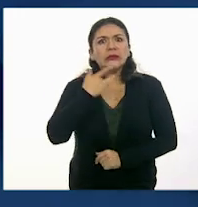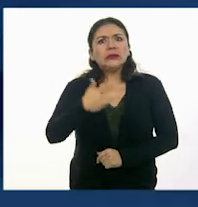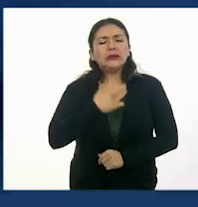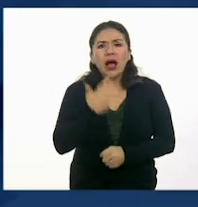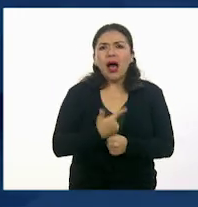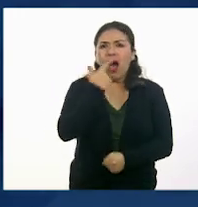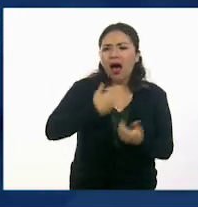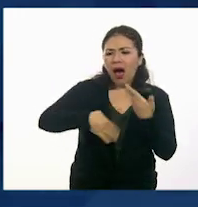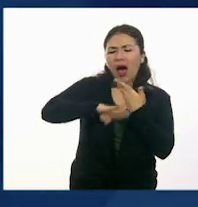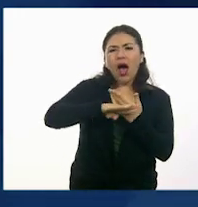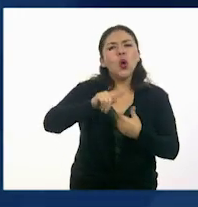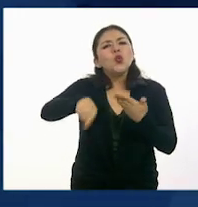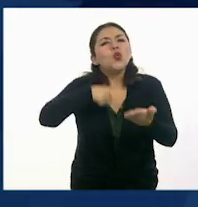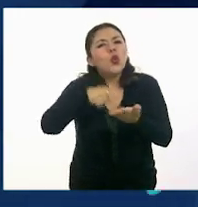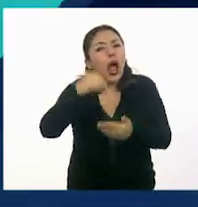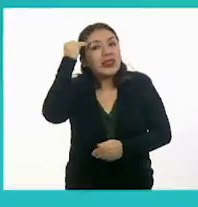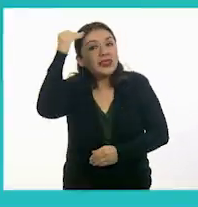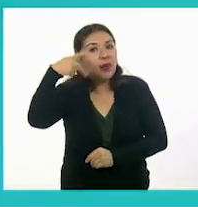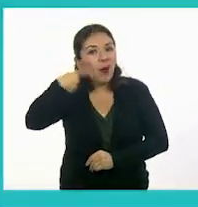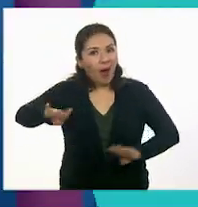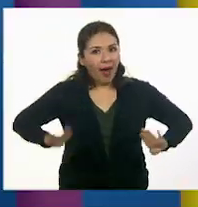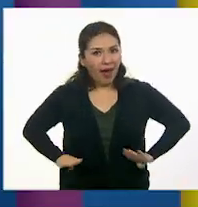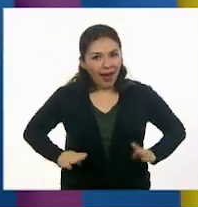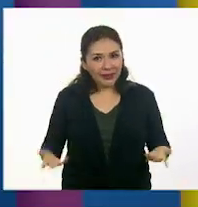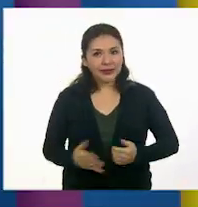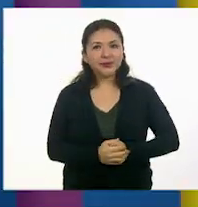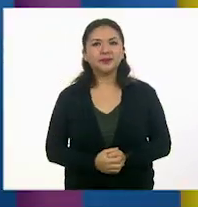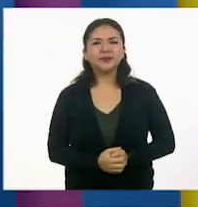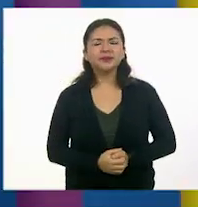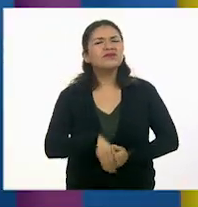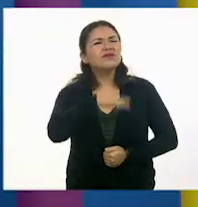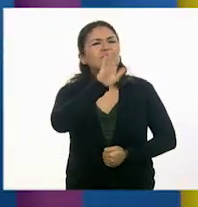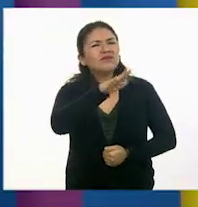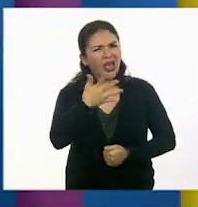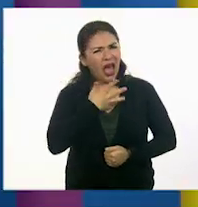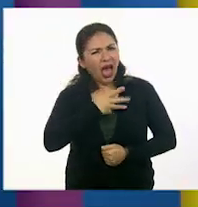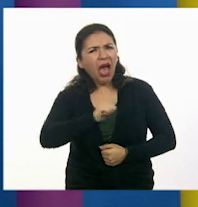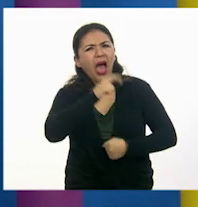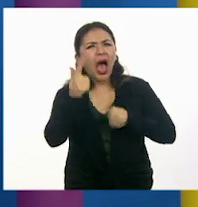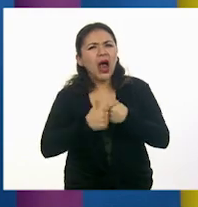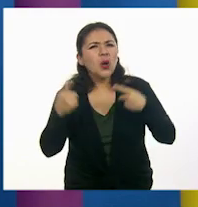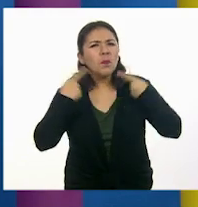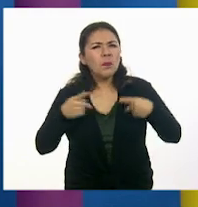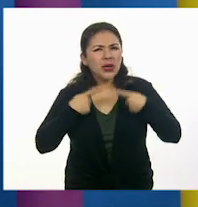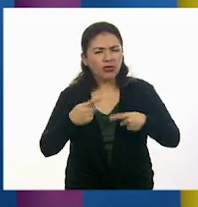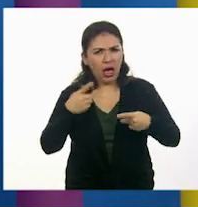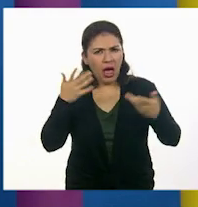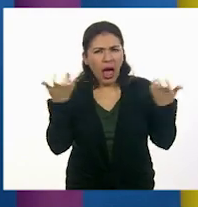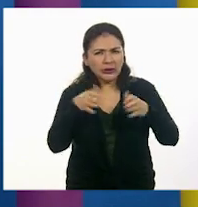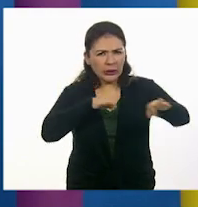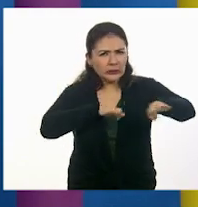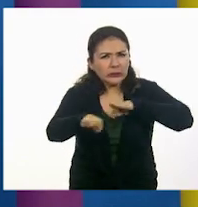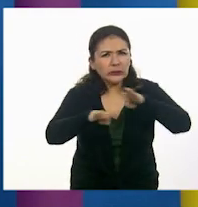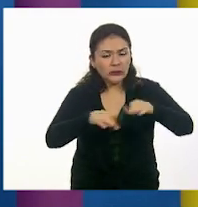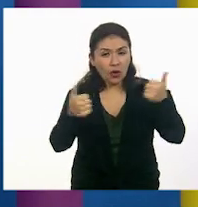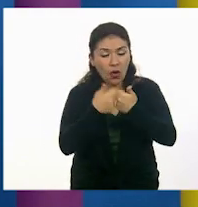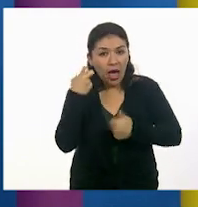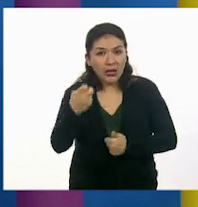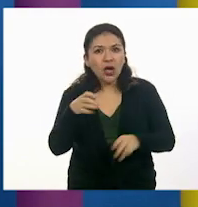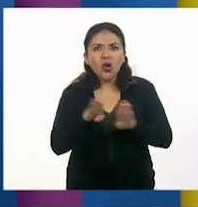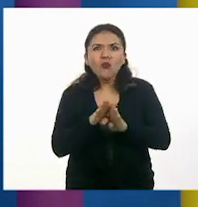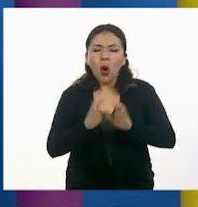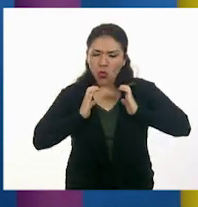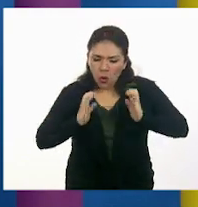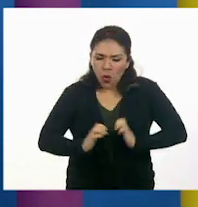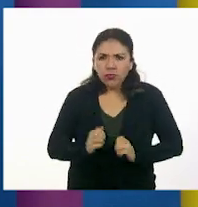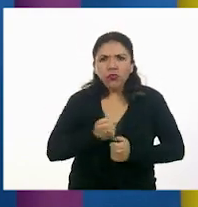un lugar y tiempo determinado. Julio, ¿hay algún personaje que se haya dedicado a trabajar con este lenguaje corporal